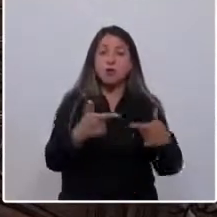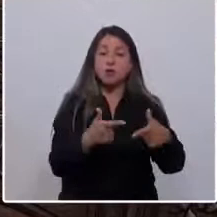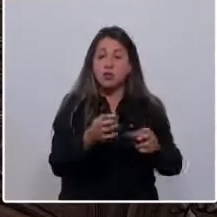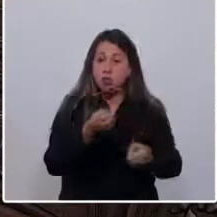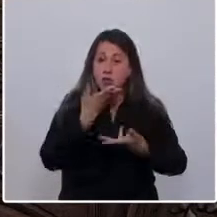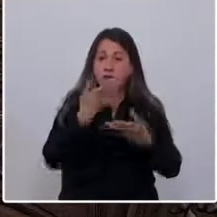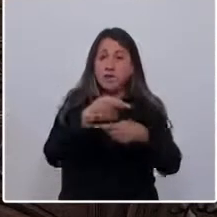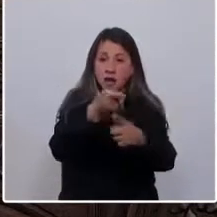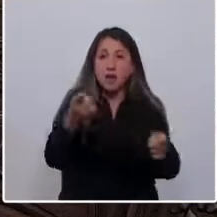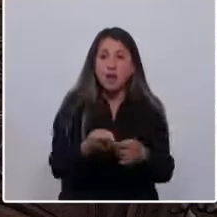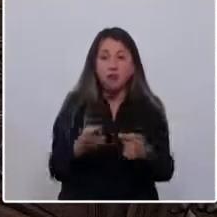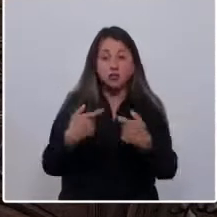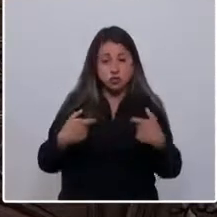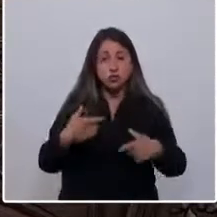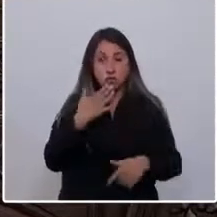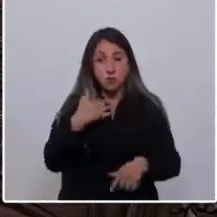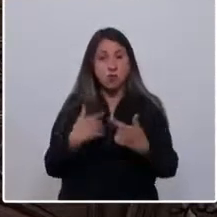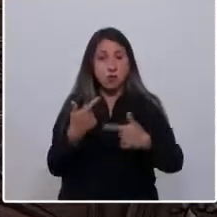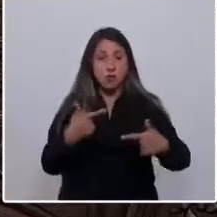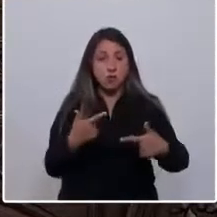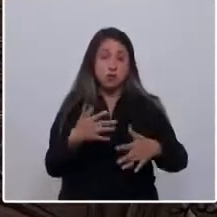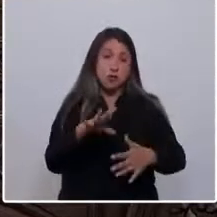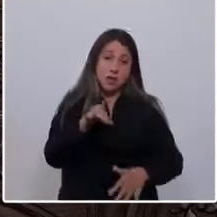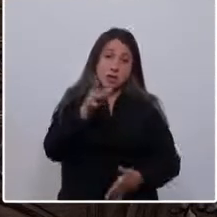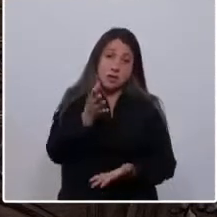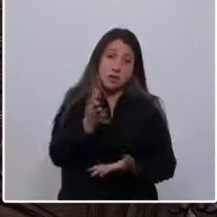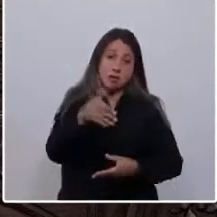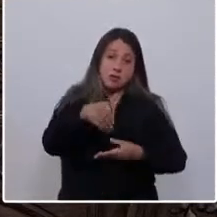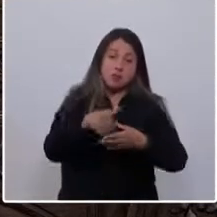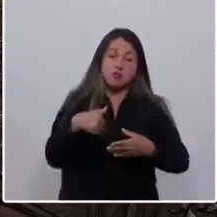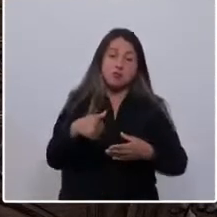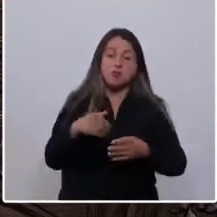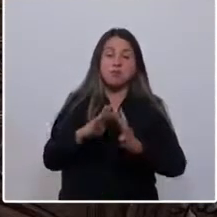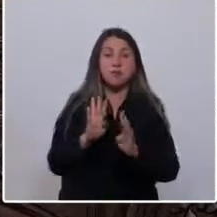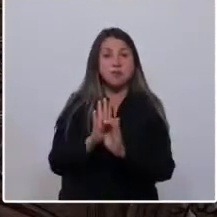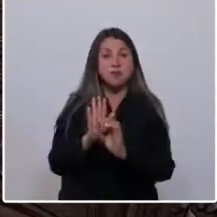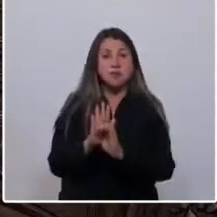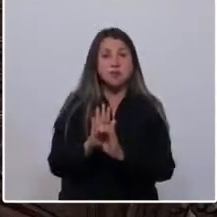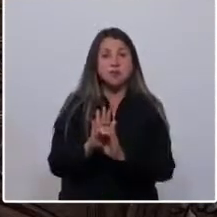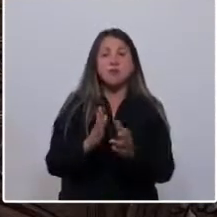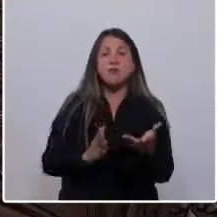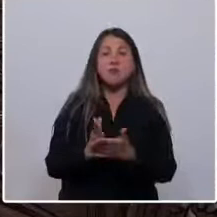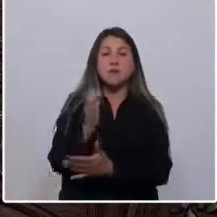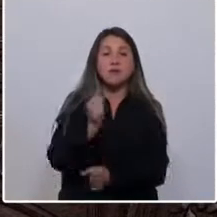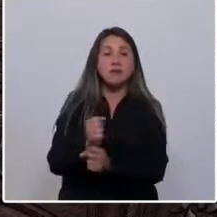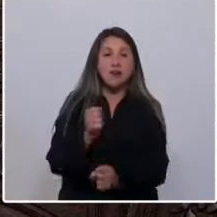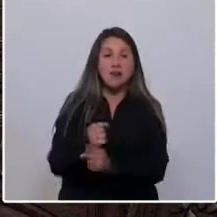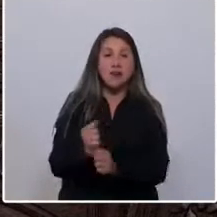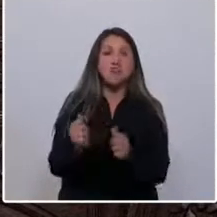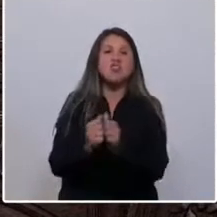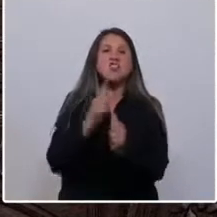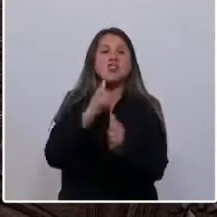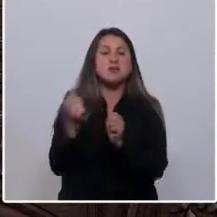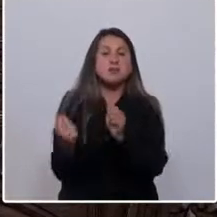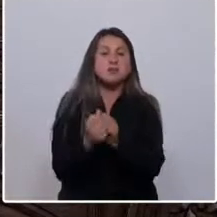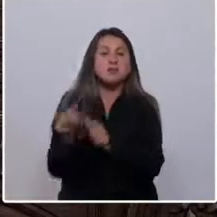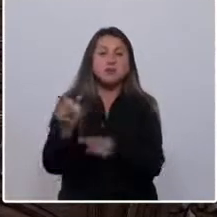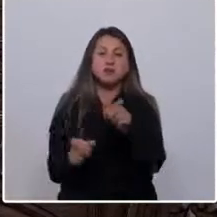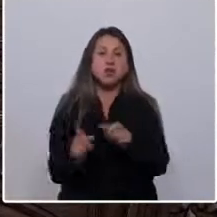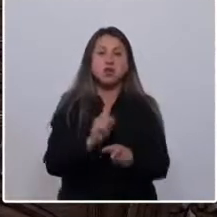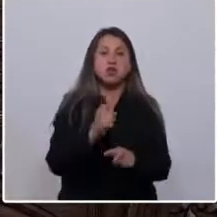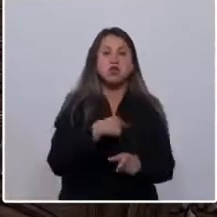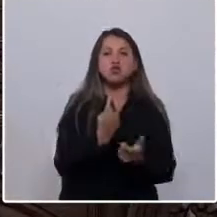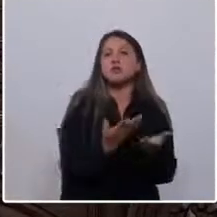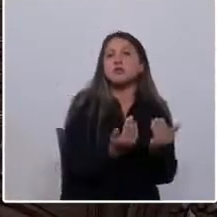que también somos políticos desde el momento que elegimos ser parte de esta convención, que vamos a empezar a trabajar por la gente, no por nuestras